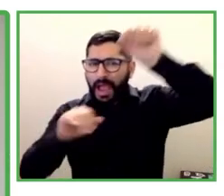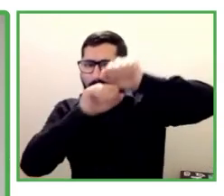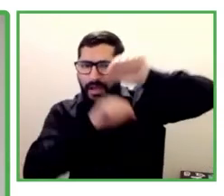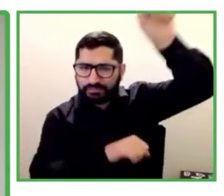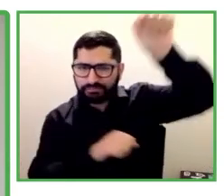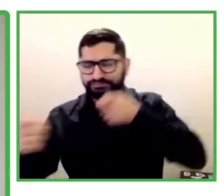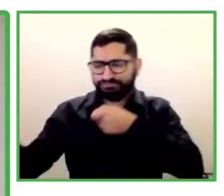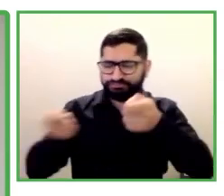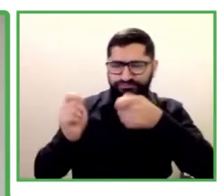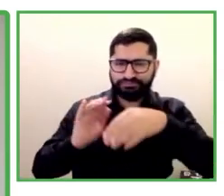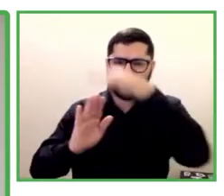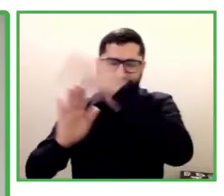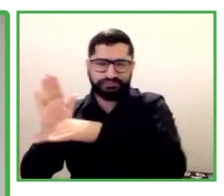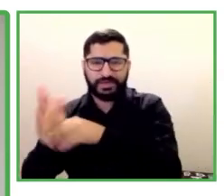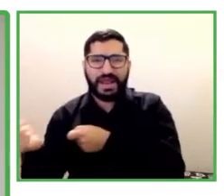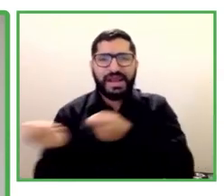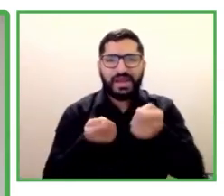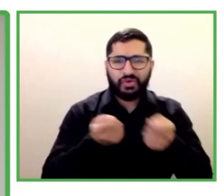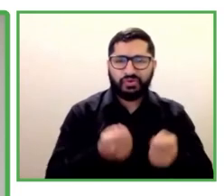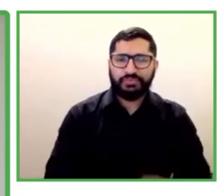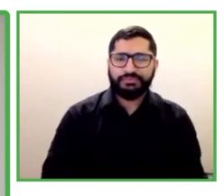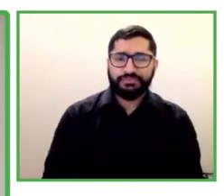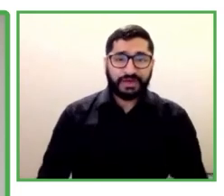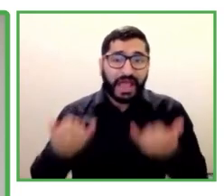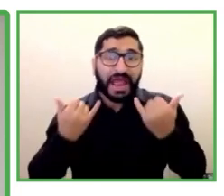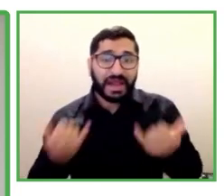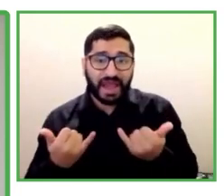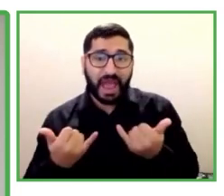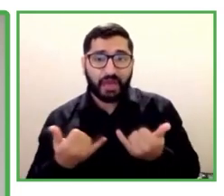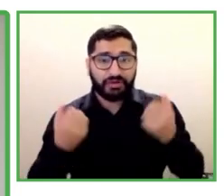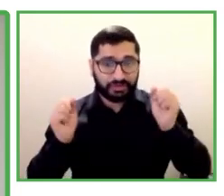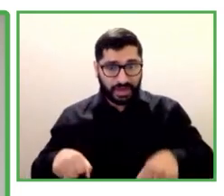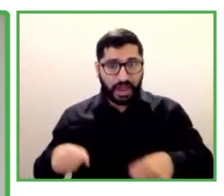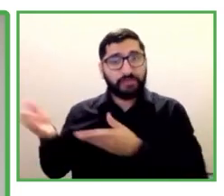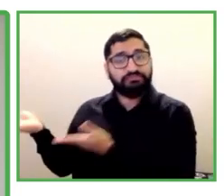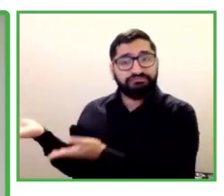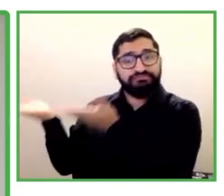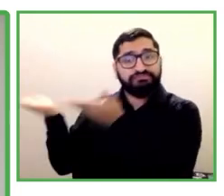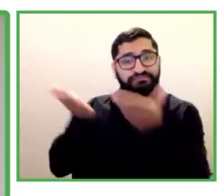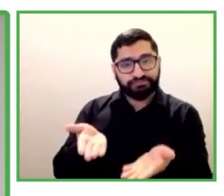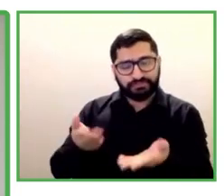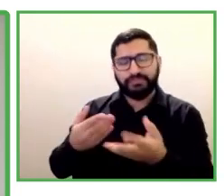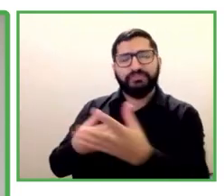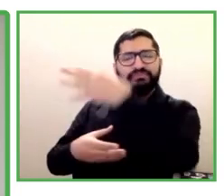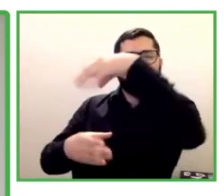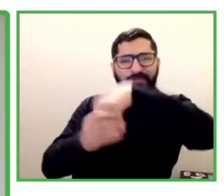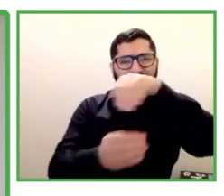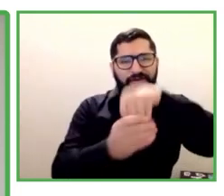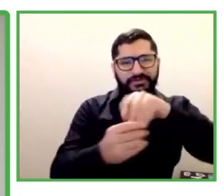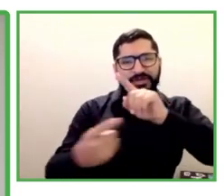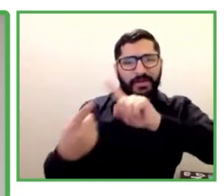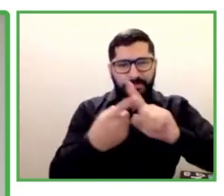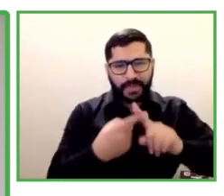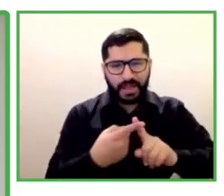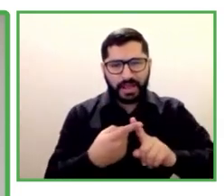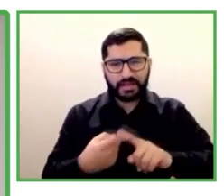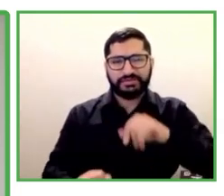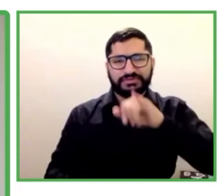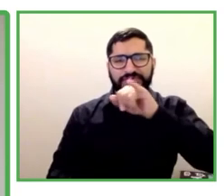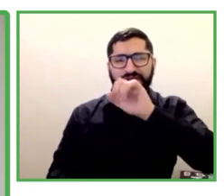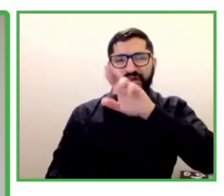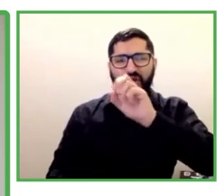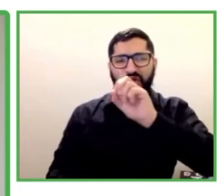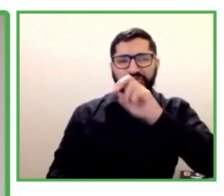Él actualmente fue invitado para participar en el Leadership in Digital Age en este programa del MIT.